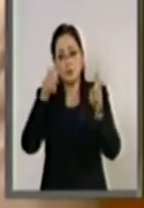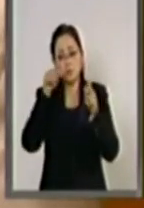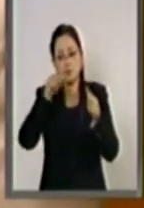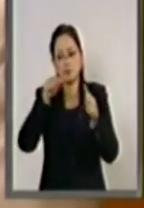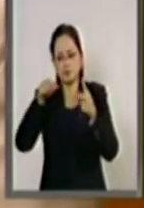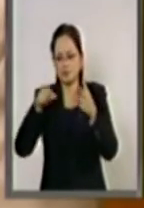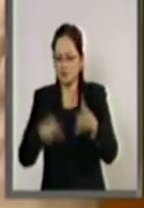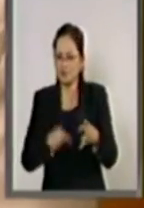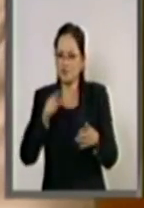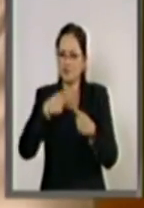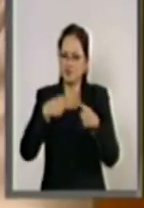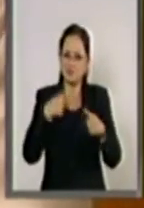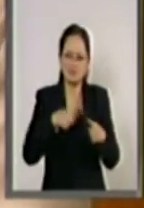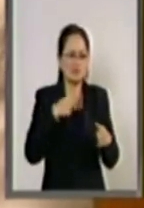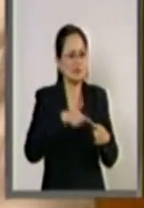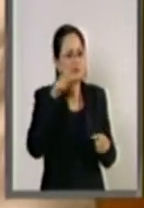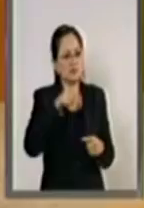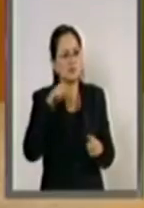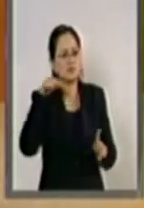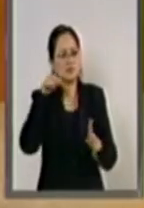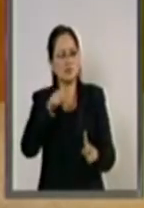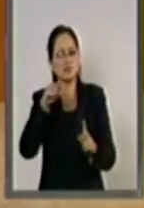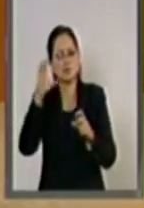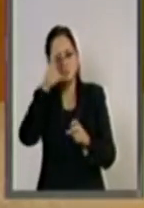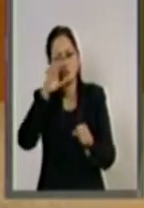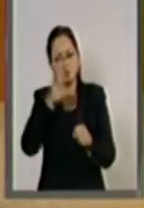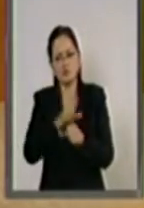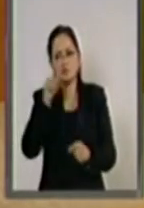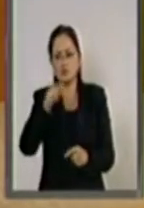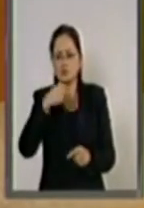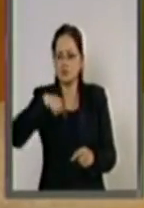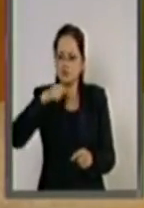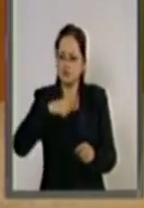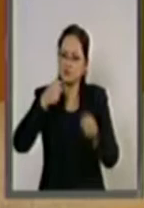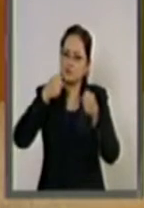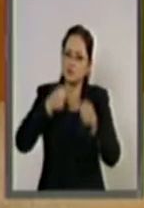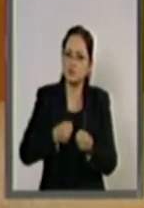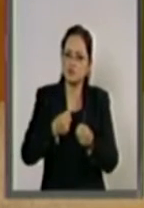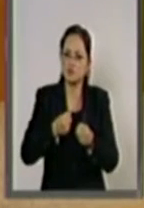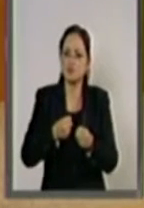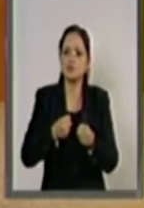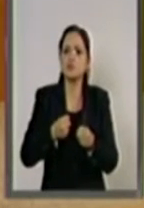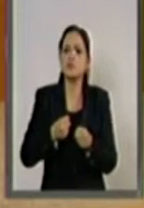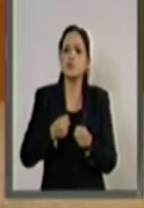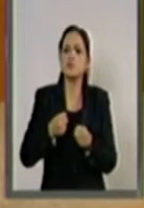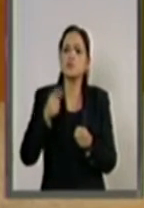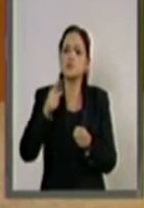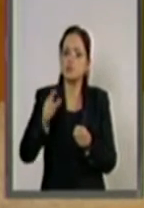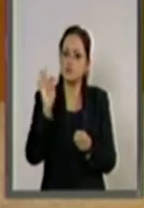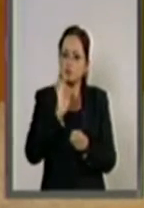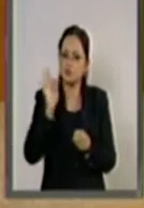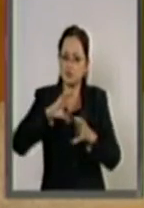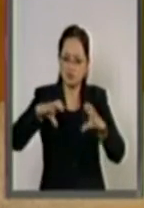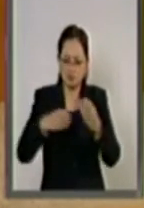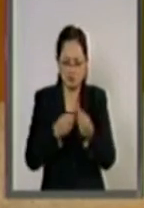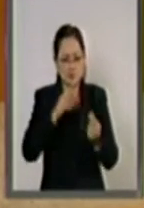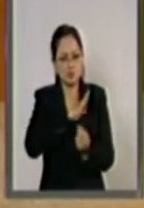en diversas ocasiones de orden cultural, pero estamos convencidos de que es posible cambiarla,